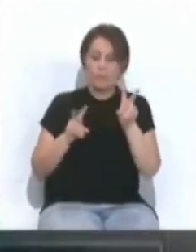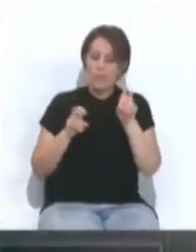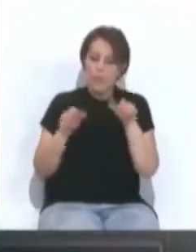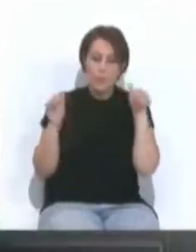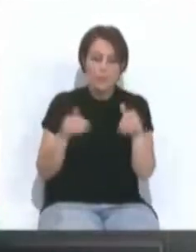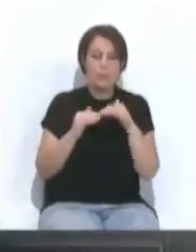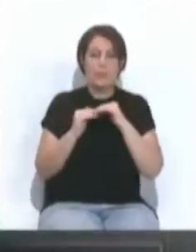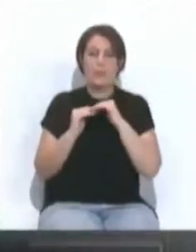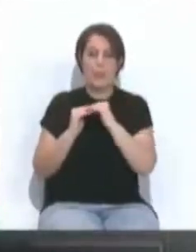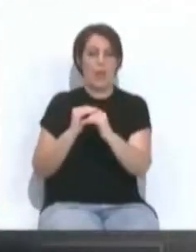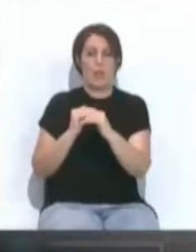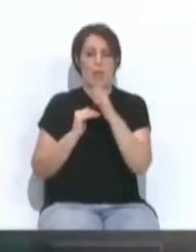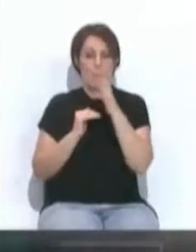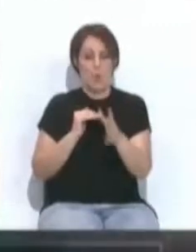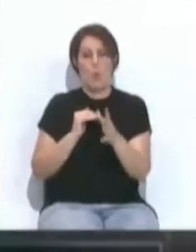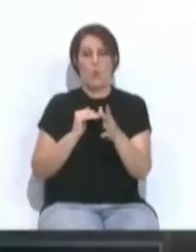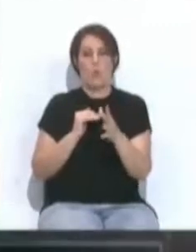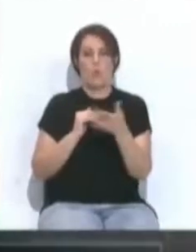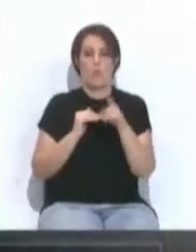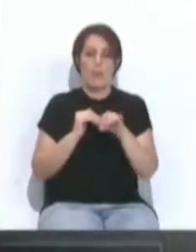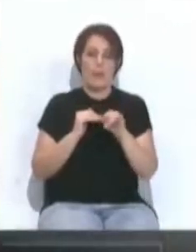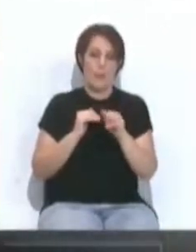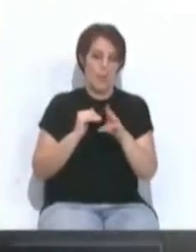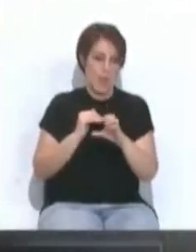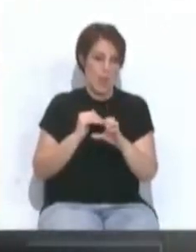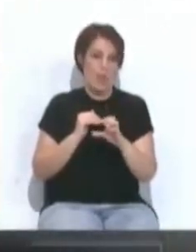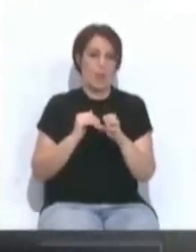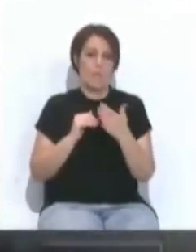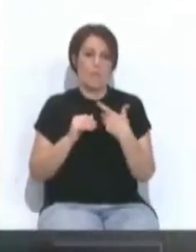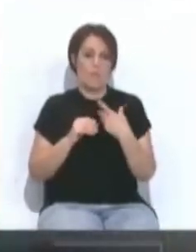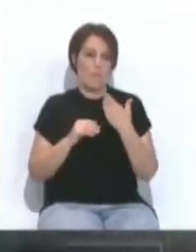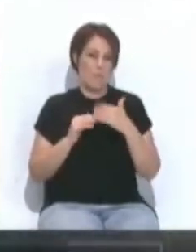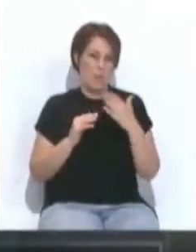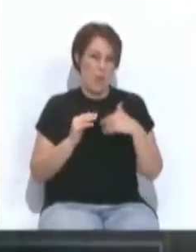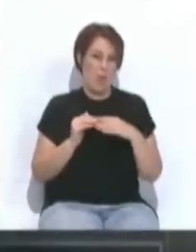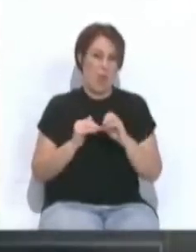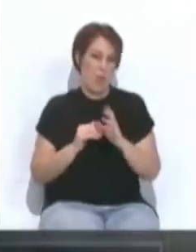tema de estabilidad ya que también el IPC estaba menos cero.